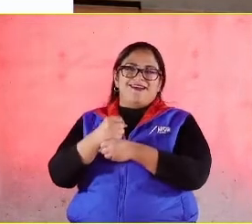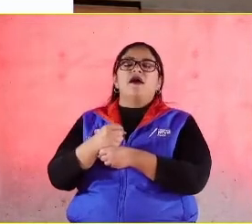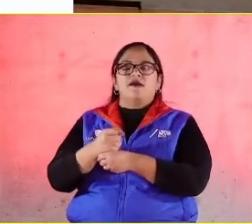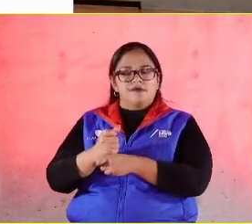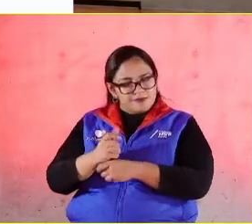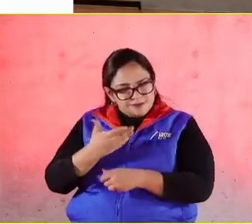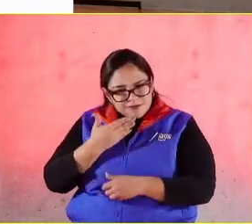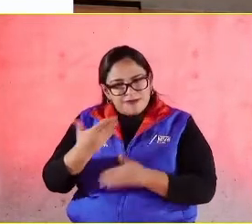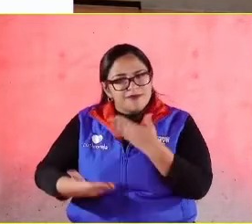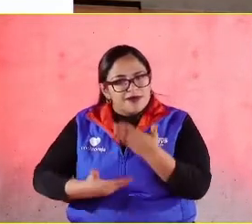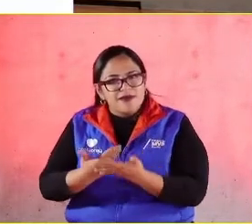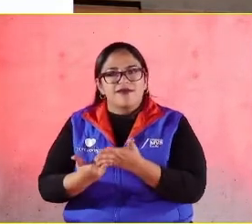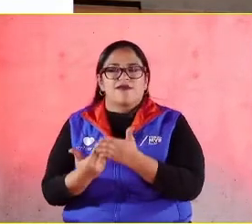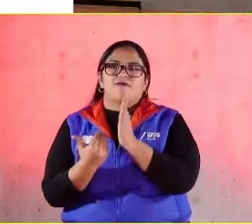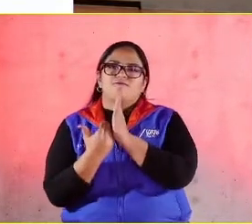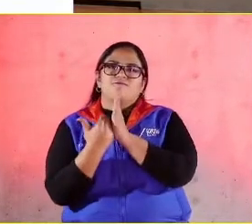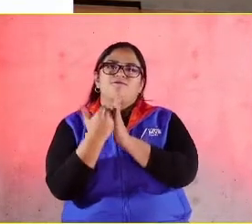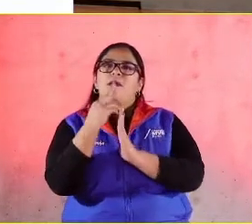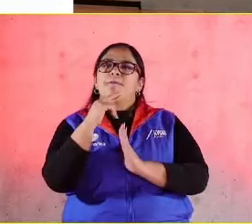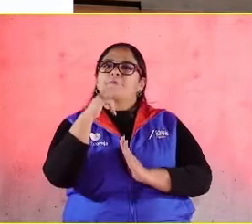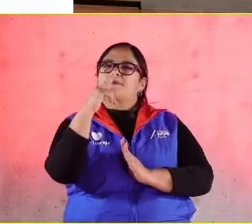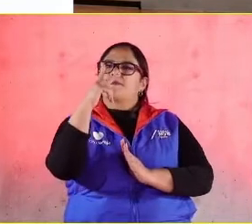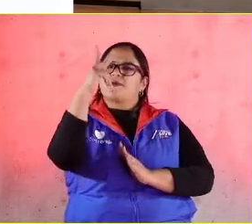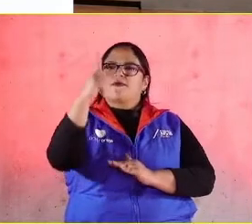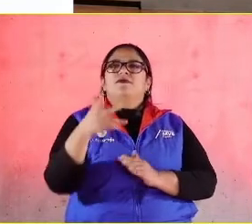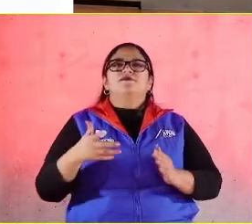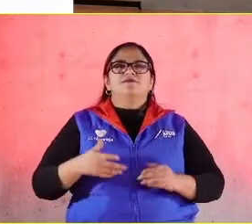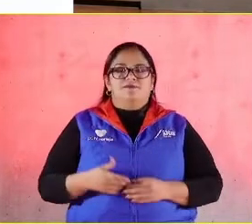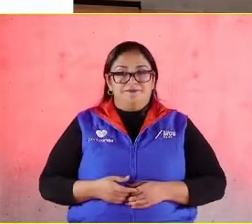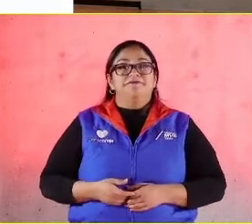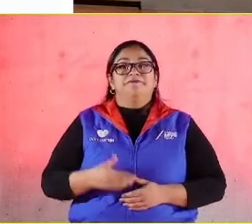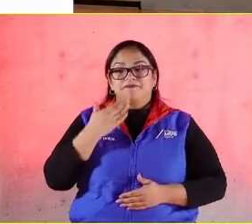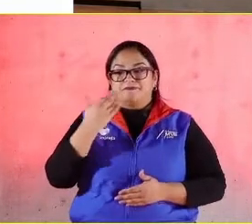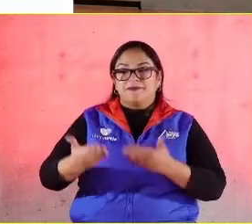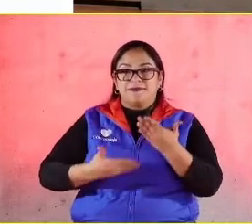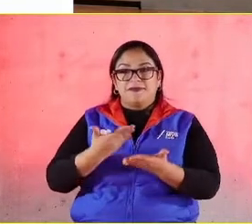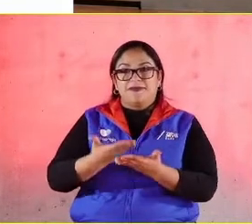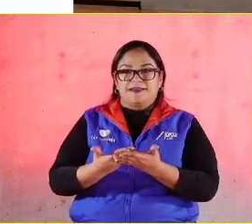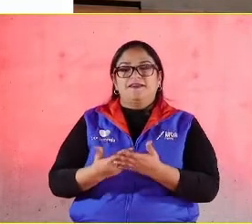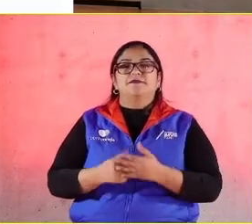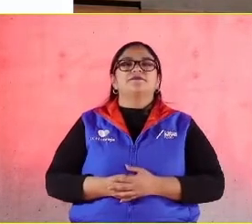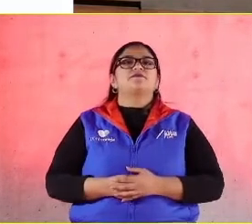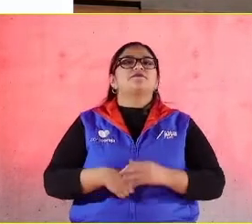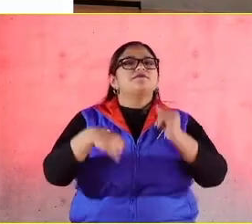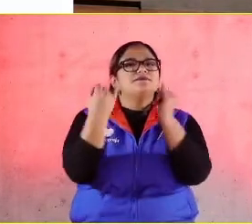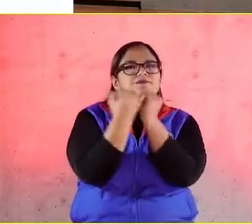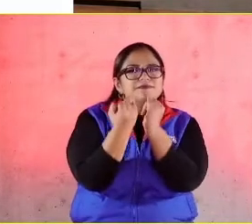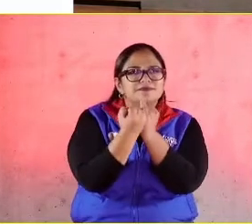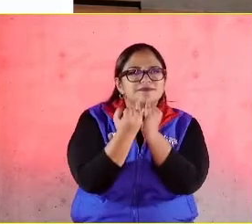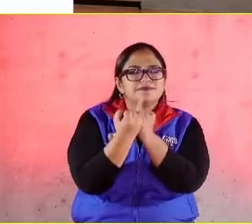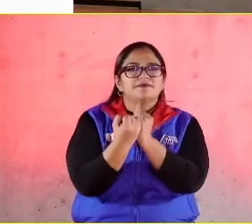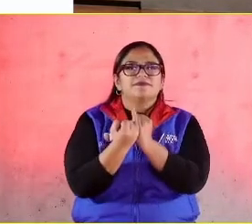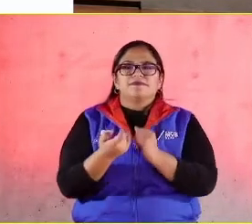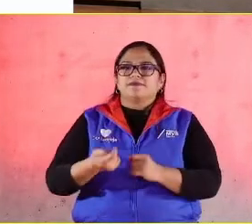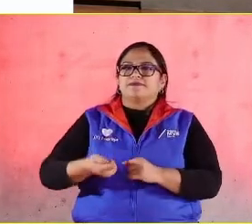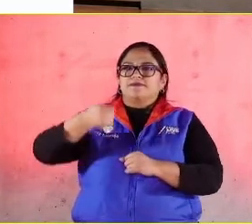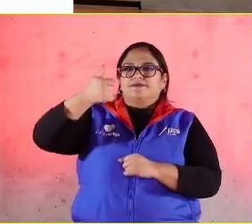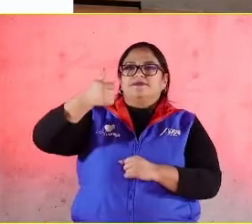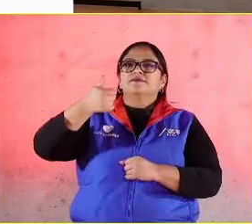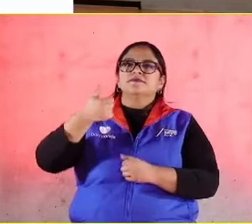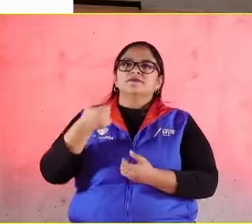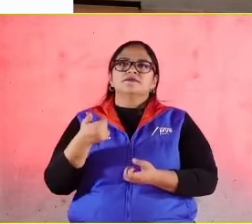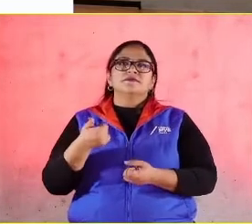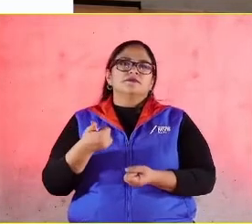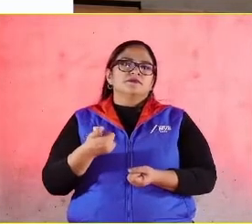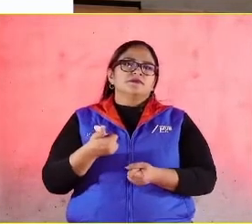este proceso de mejora continua más exitoso de Iberoamérica y como lo decía Edgar, por esta primera ocasión también lo hemos